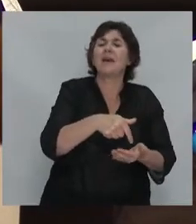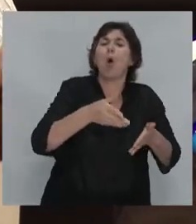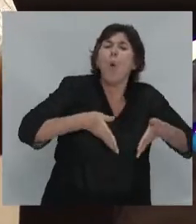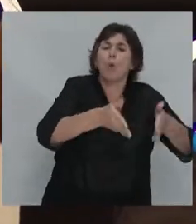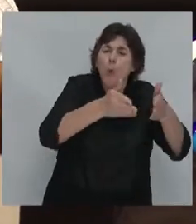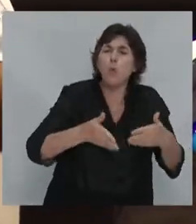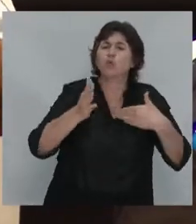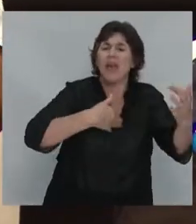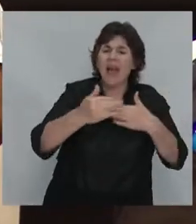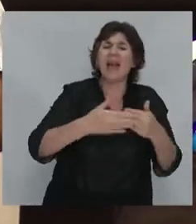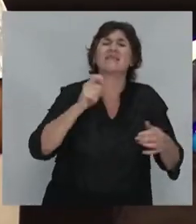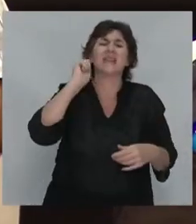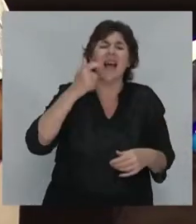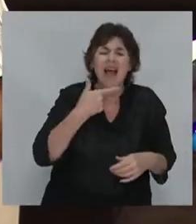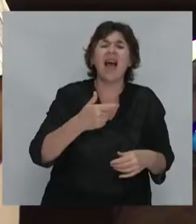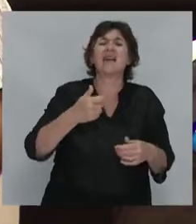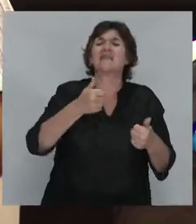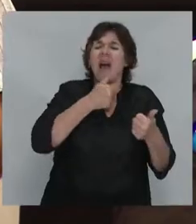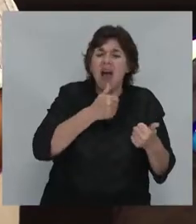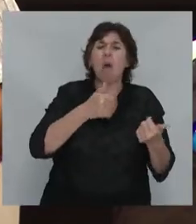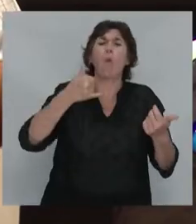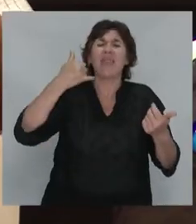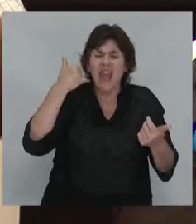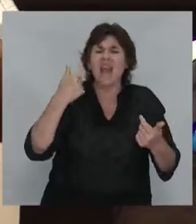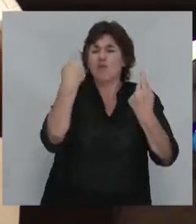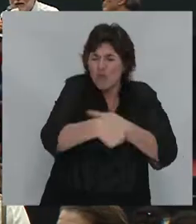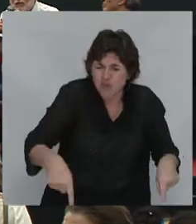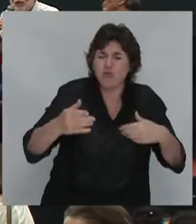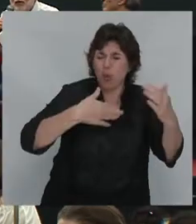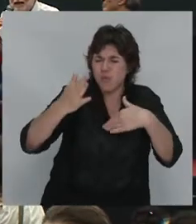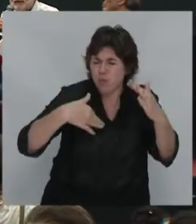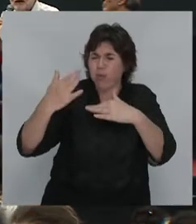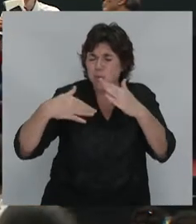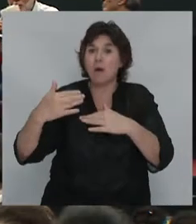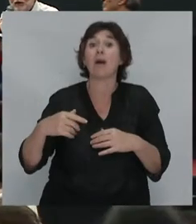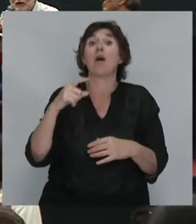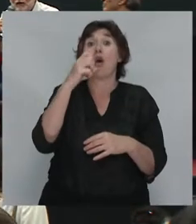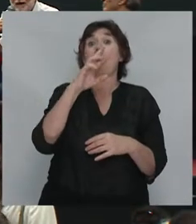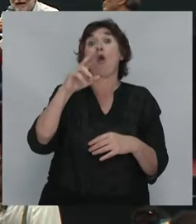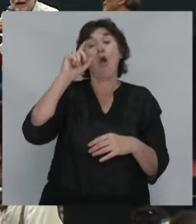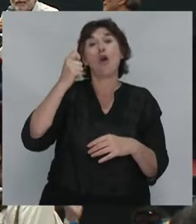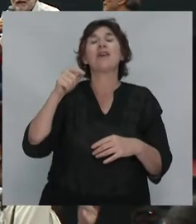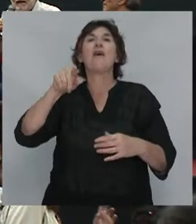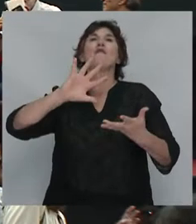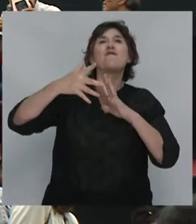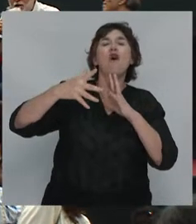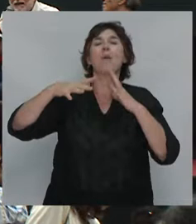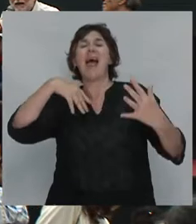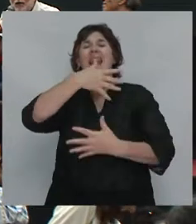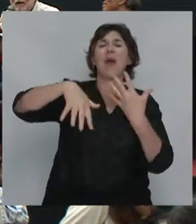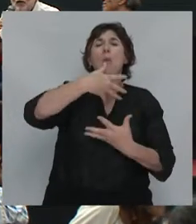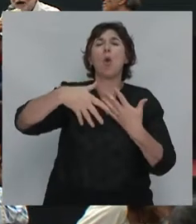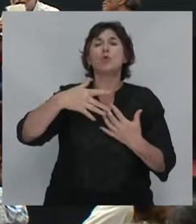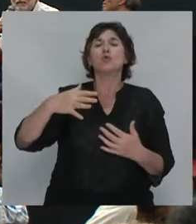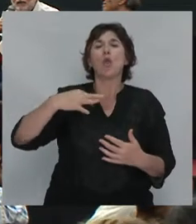las rutas, el agua, el gas, los teléfonos, etc. En esa ocasión Correa hizo la revolución ciudadana. Tenemos